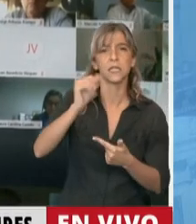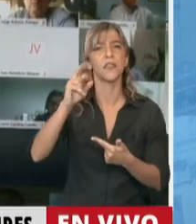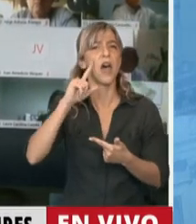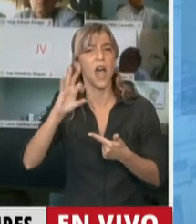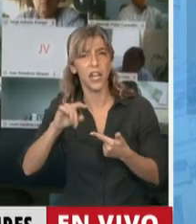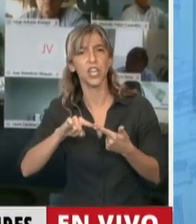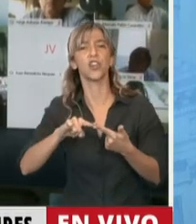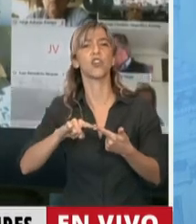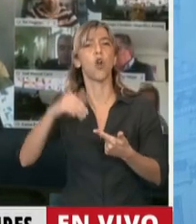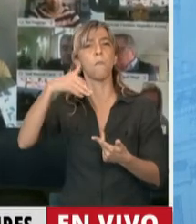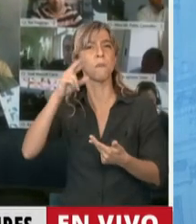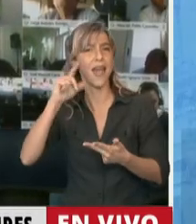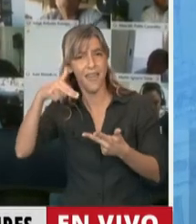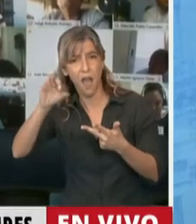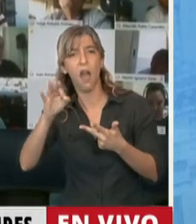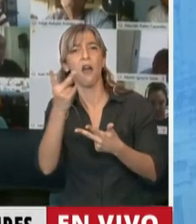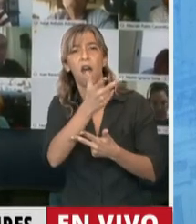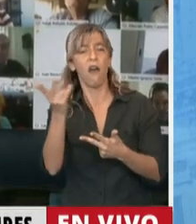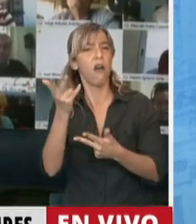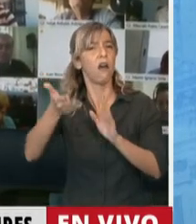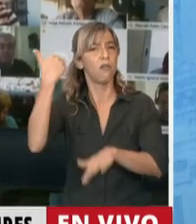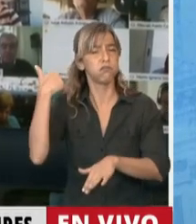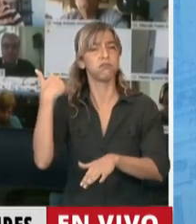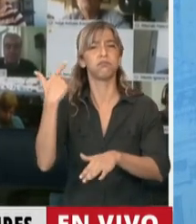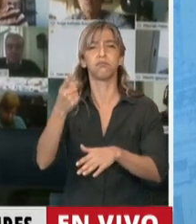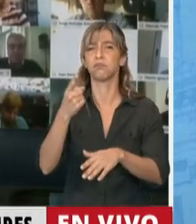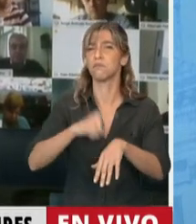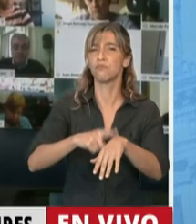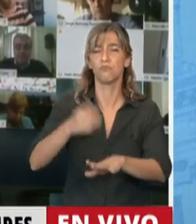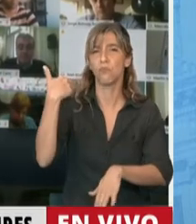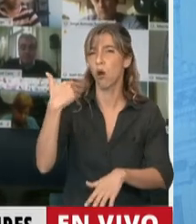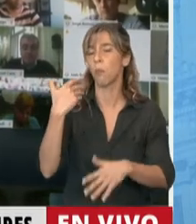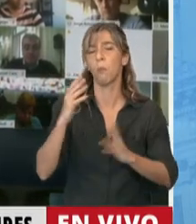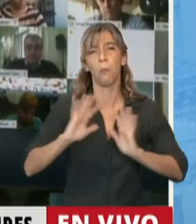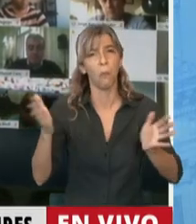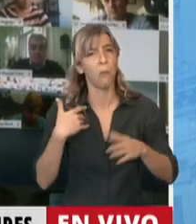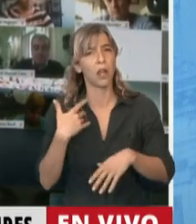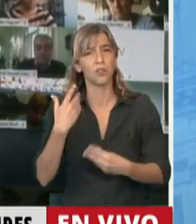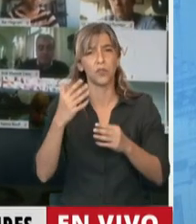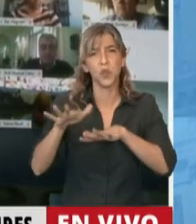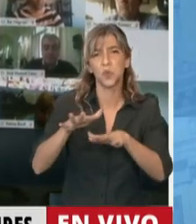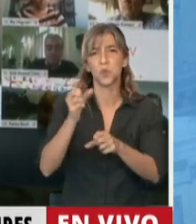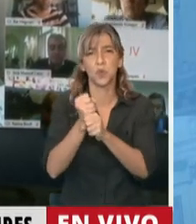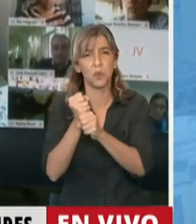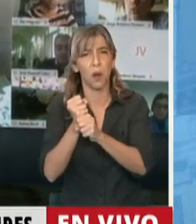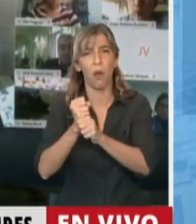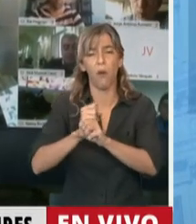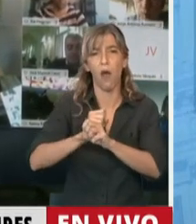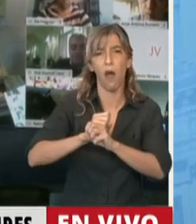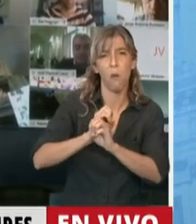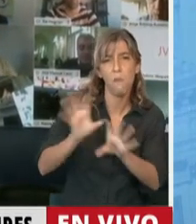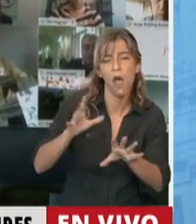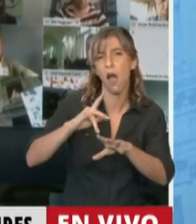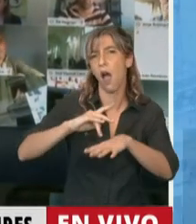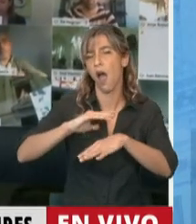Mariano Ferreira, que se enfrentaron a la precarización laboral, que se enfrentaron a estas políticas de descargar sobre los trabajadores